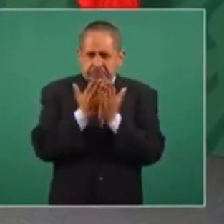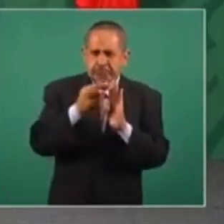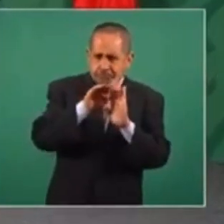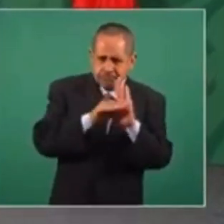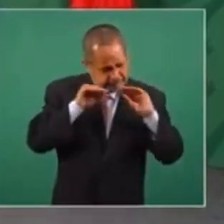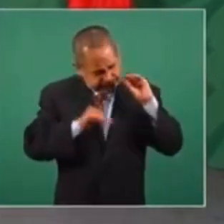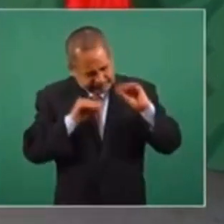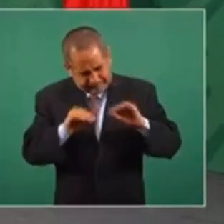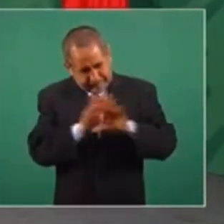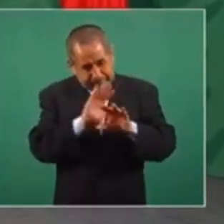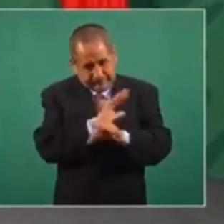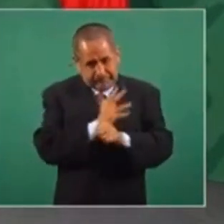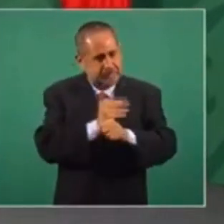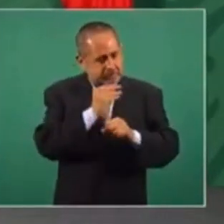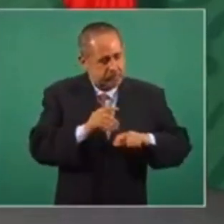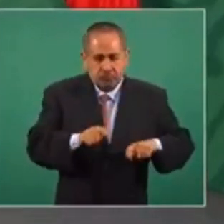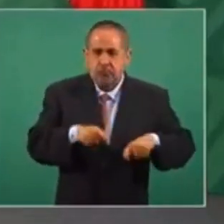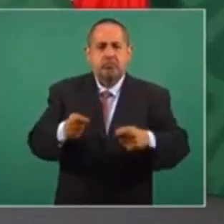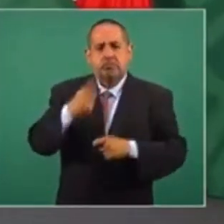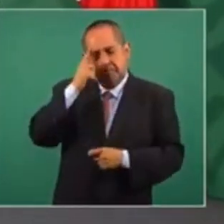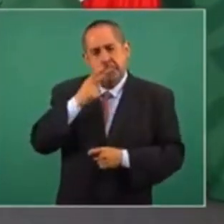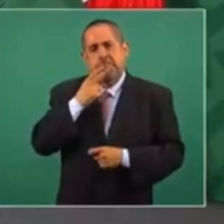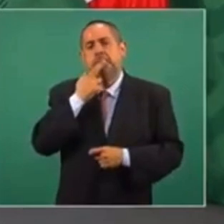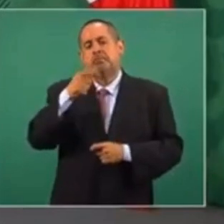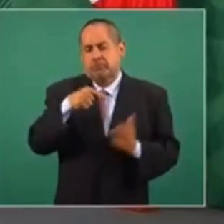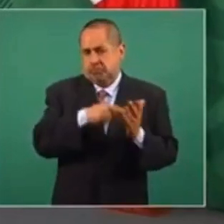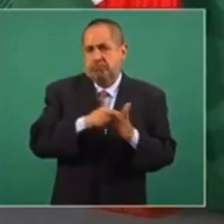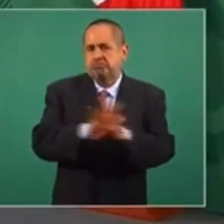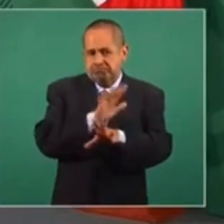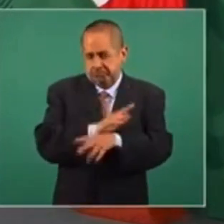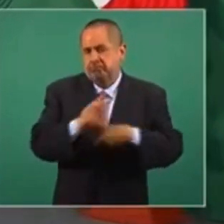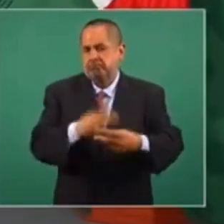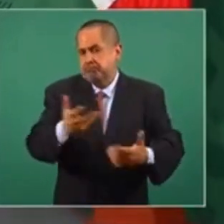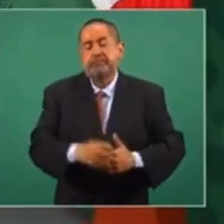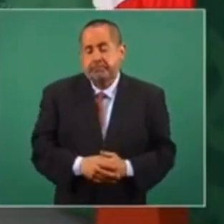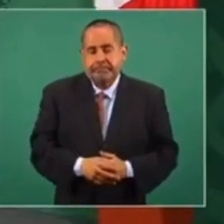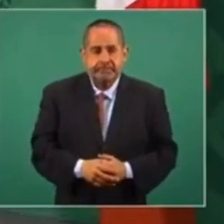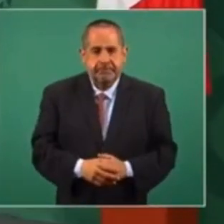libros que se utilizan en las escuelas.